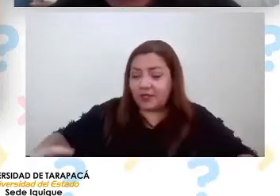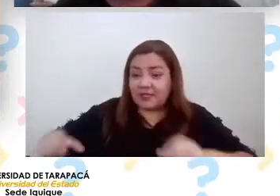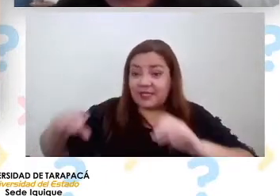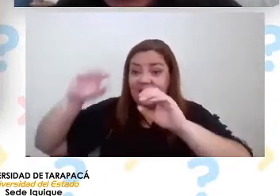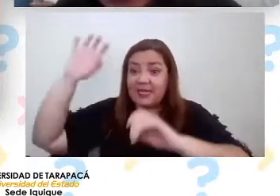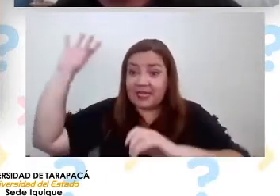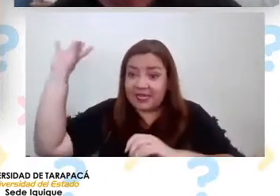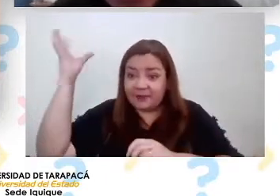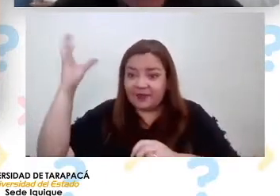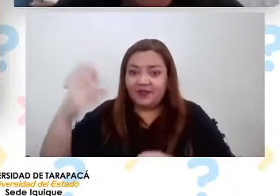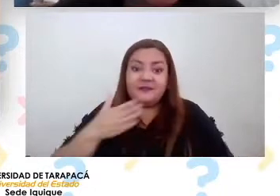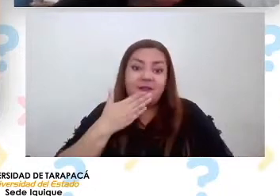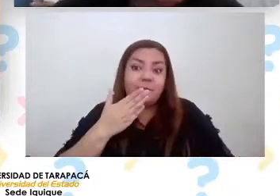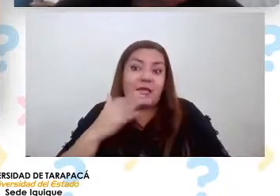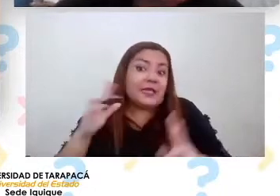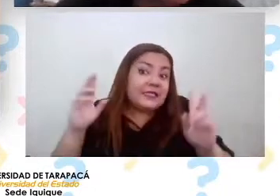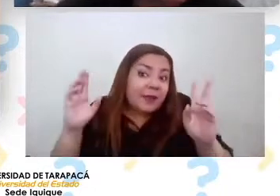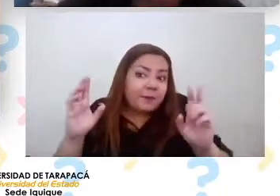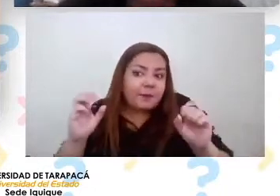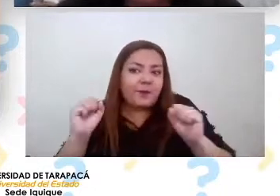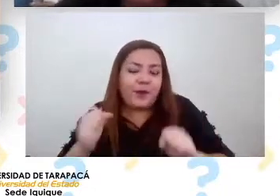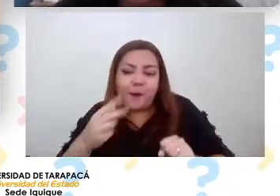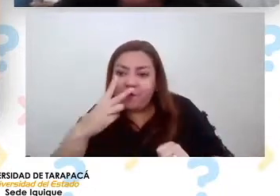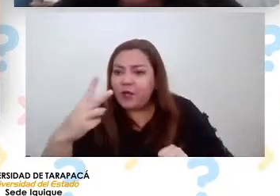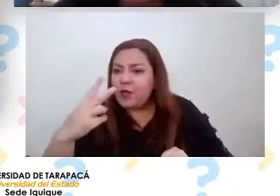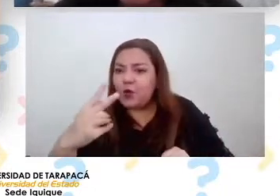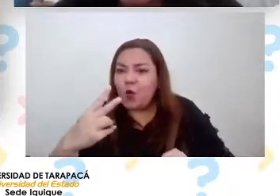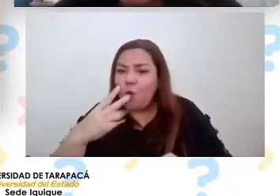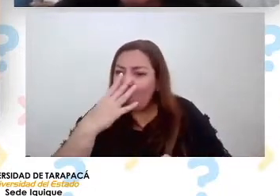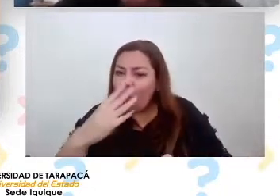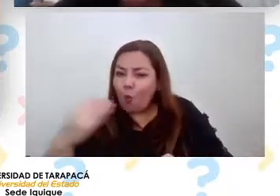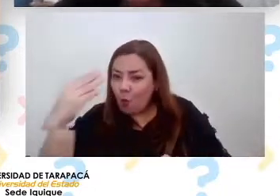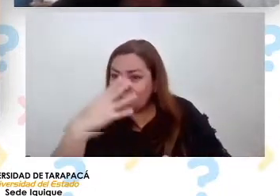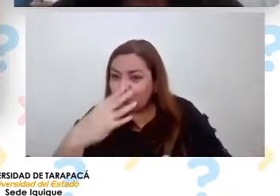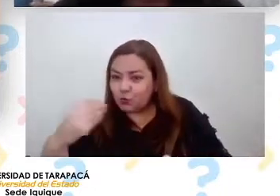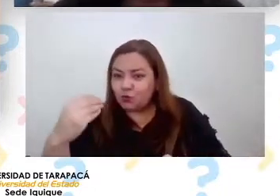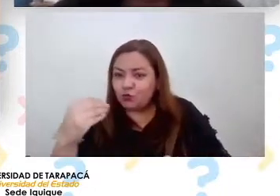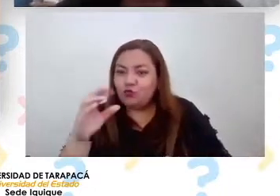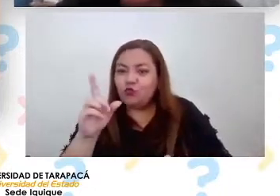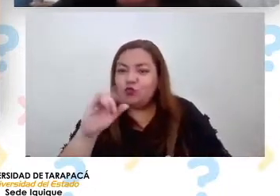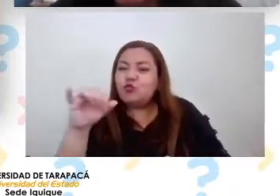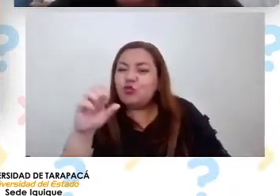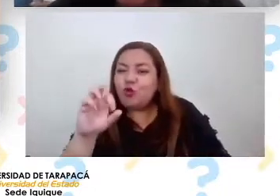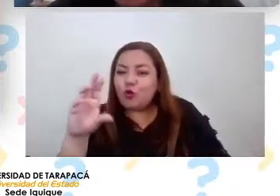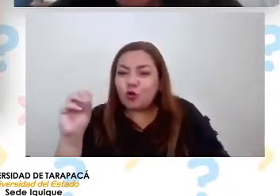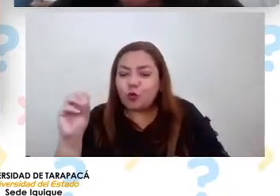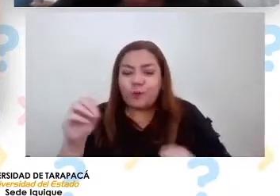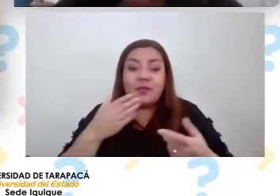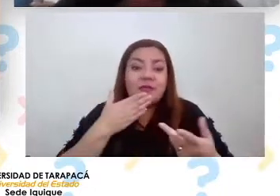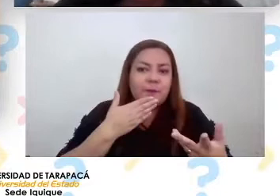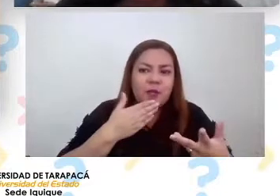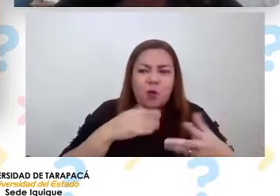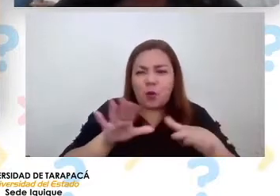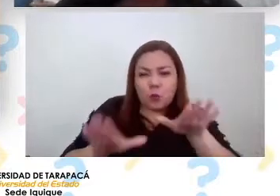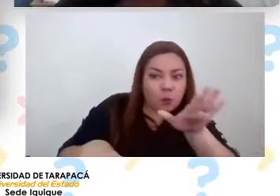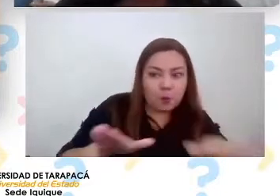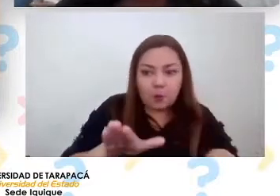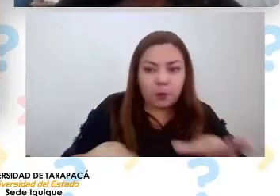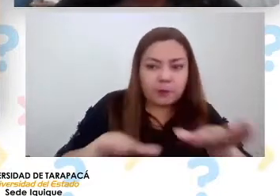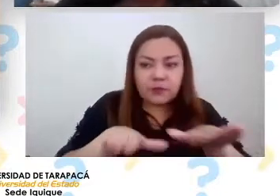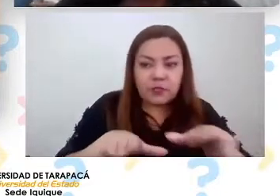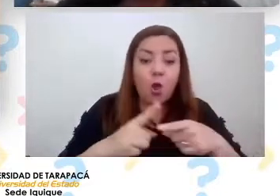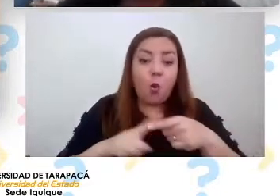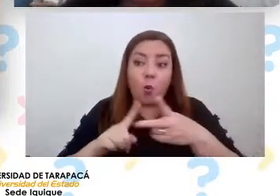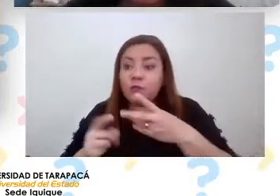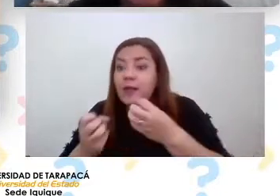ver un zorrito o algunos reptiles plantas si vienen en invierno donde tenemos la